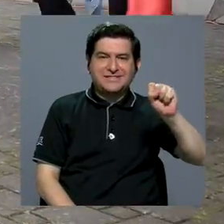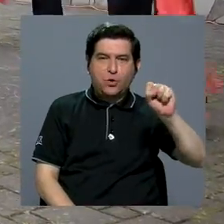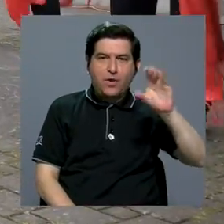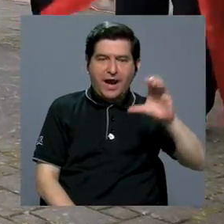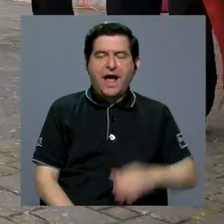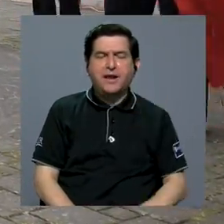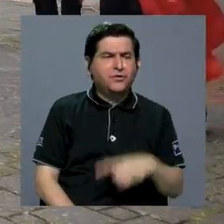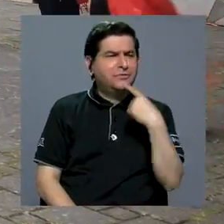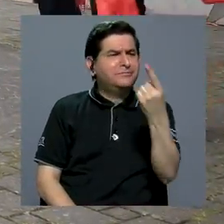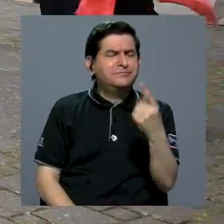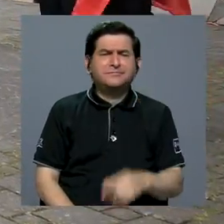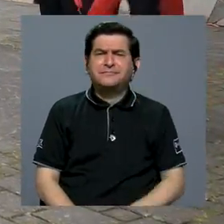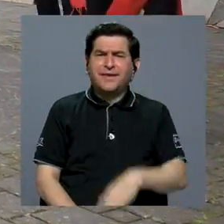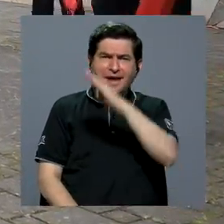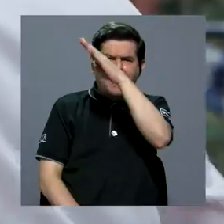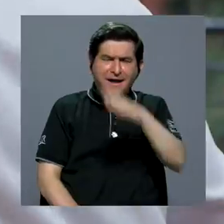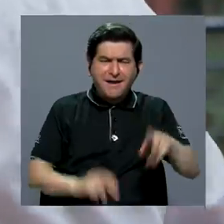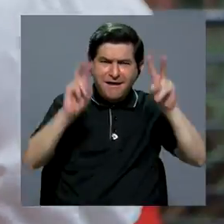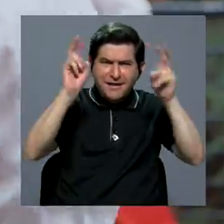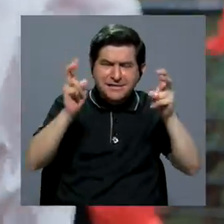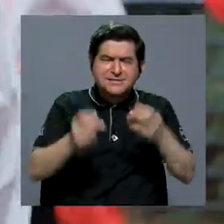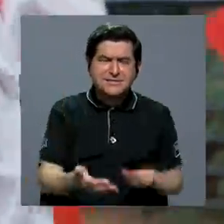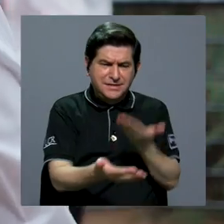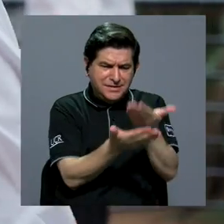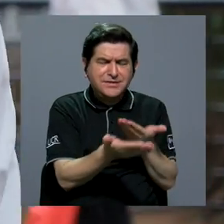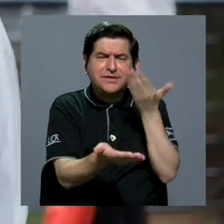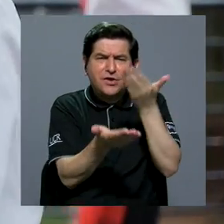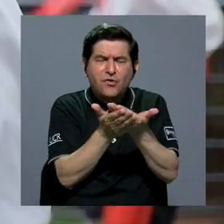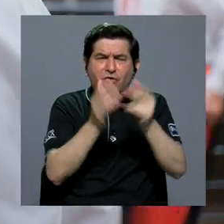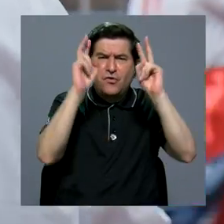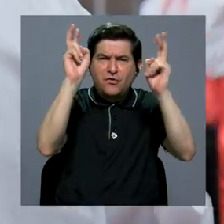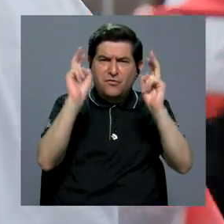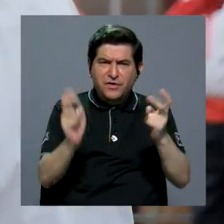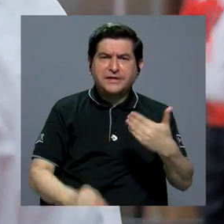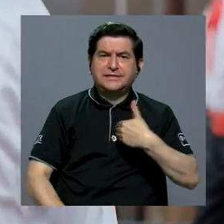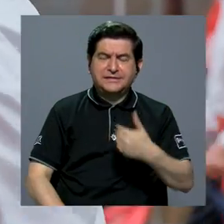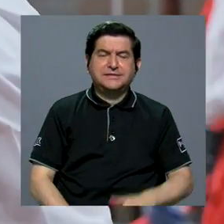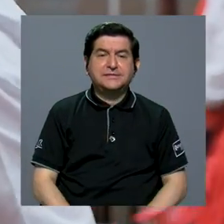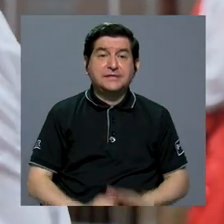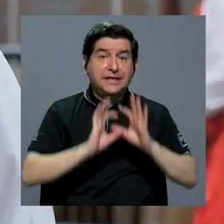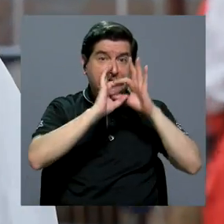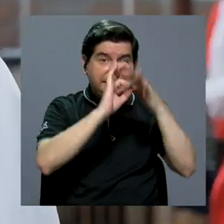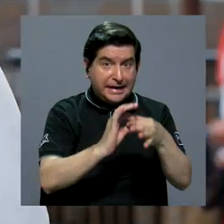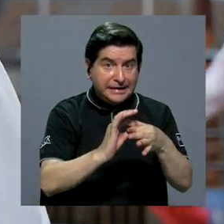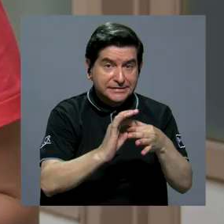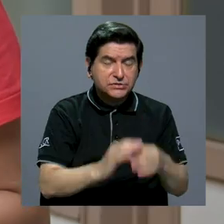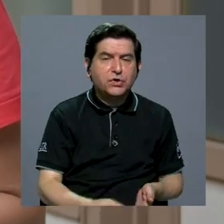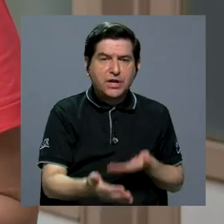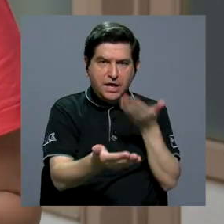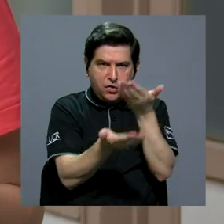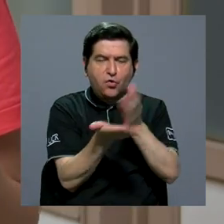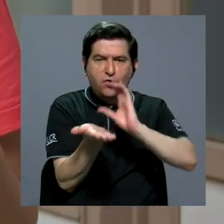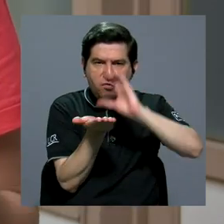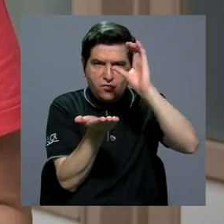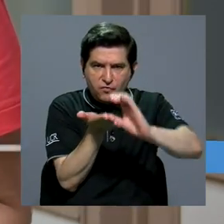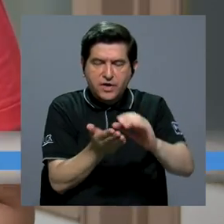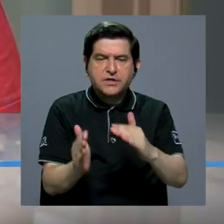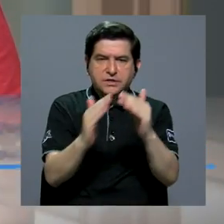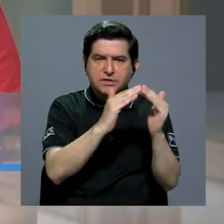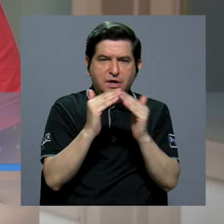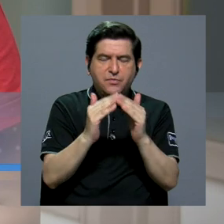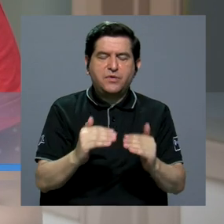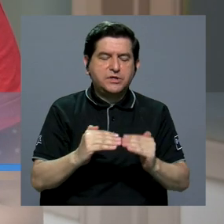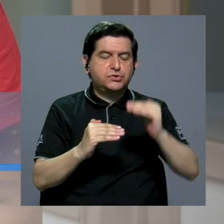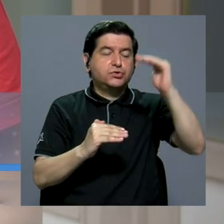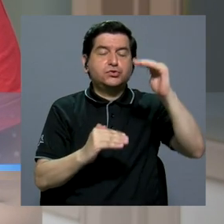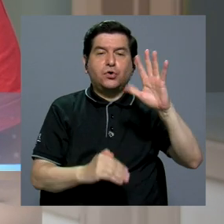Elena Segura Cano, mencionó los ejes temáticos de la oferta académica disponible. En lo referente a la oferta de cursos